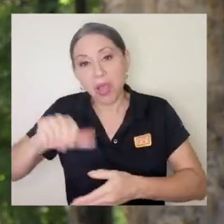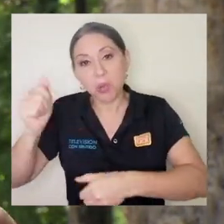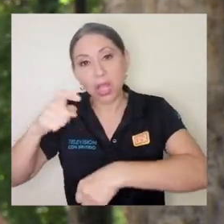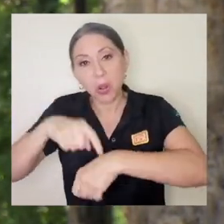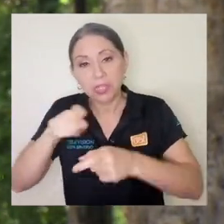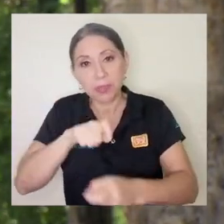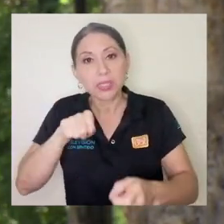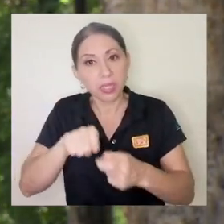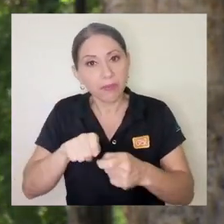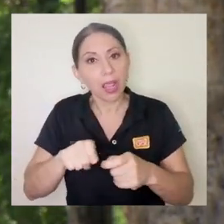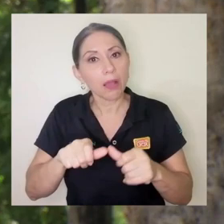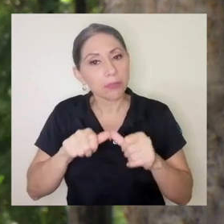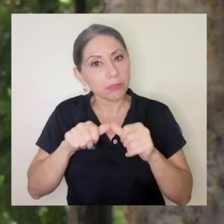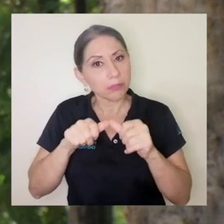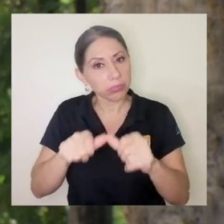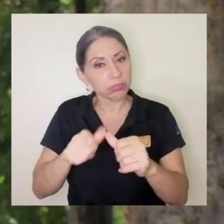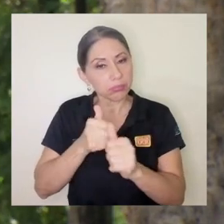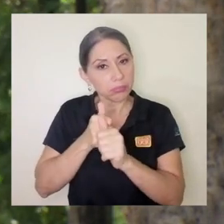es muy fácil